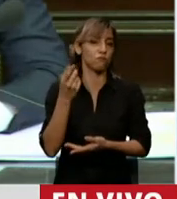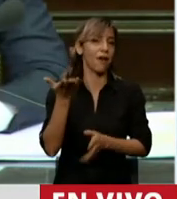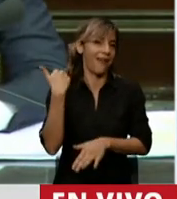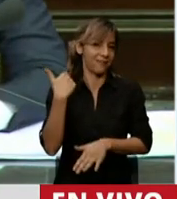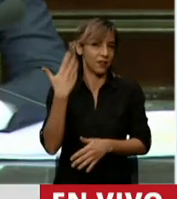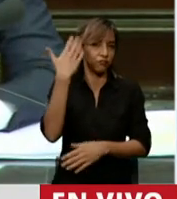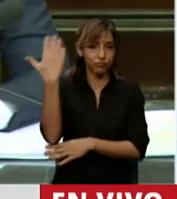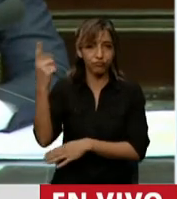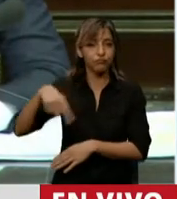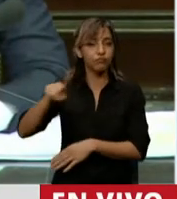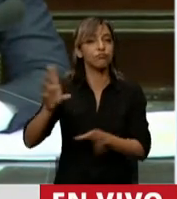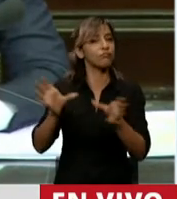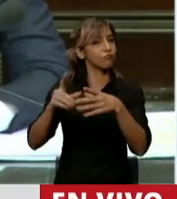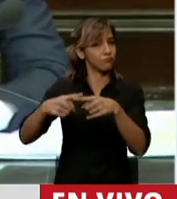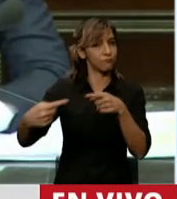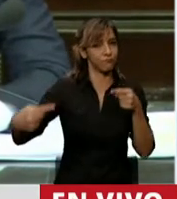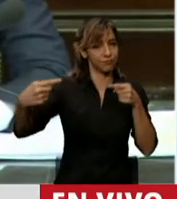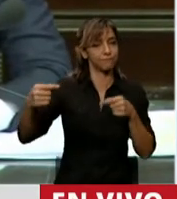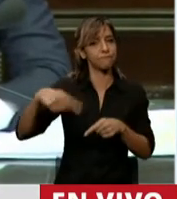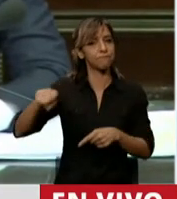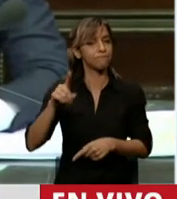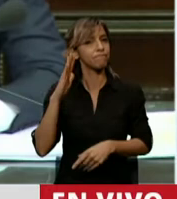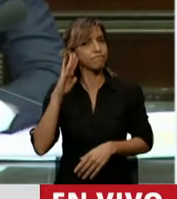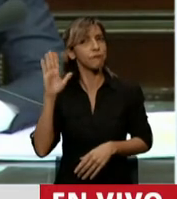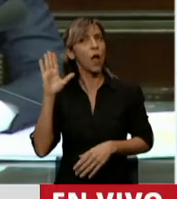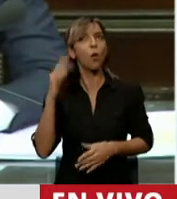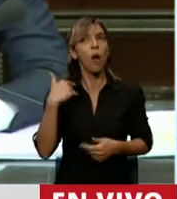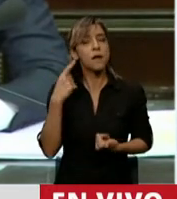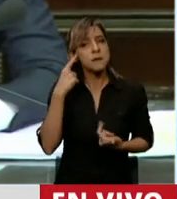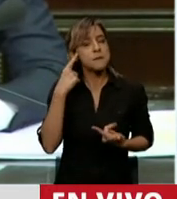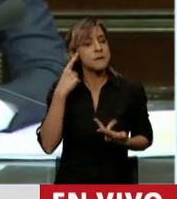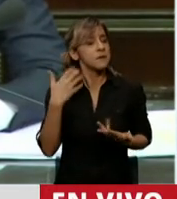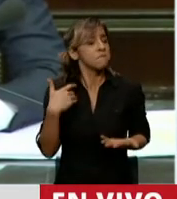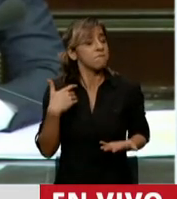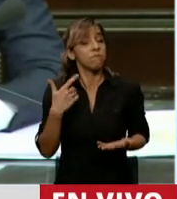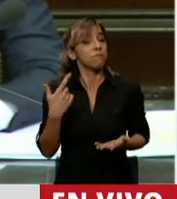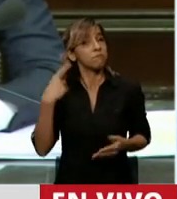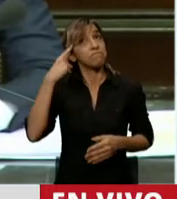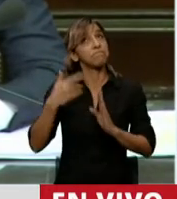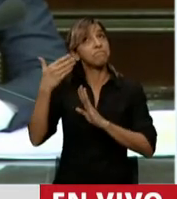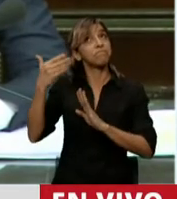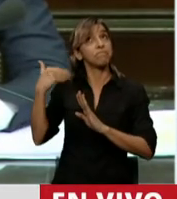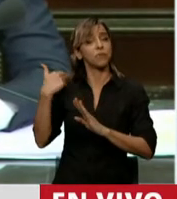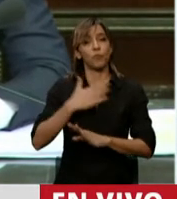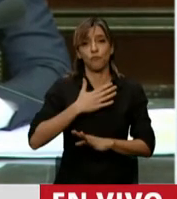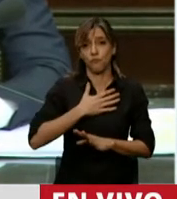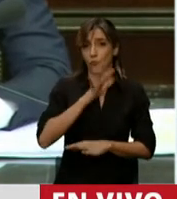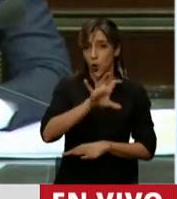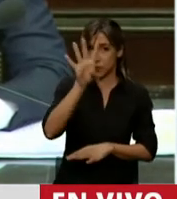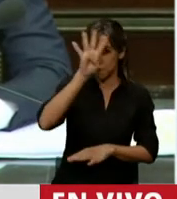se me hacía retroceder en el tiempo, porque la verdad que la provincia a la que yo pertenezco, que es la provincia de Formosa,